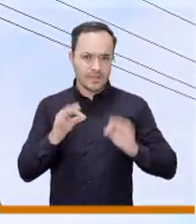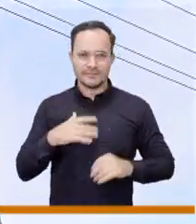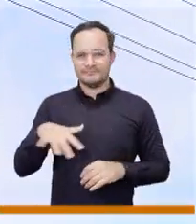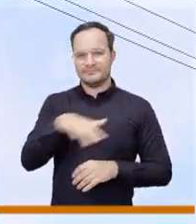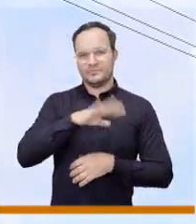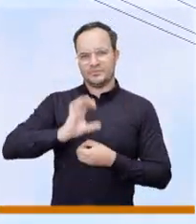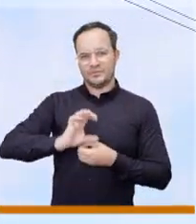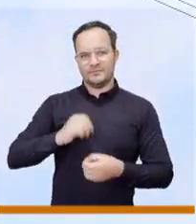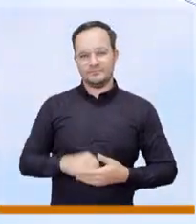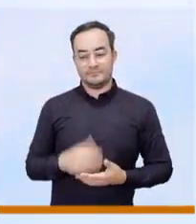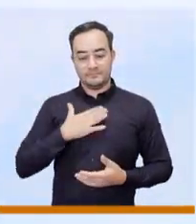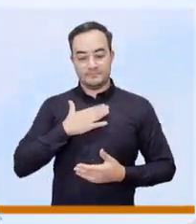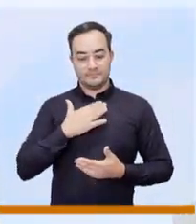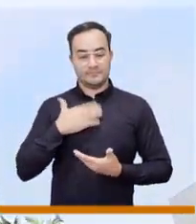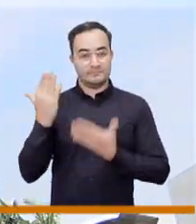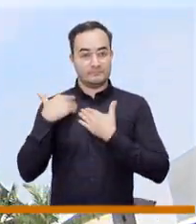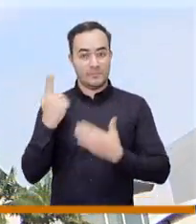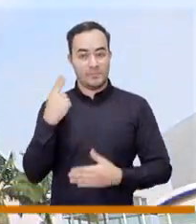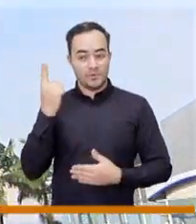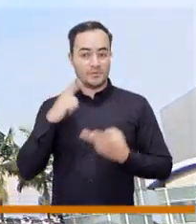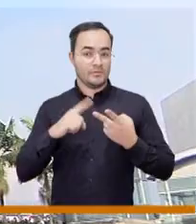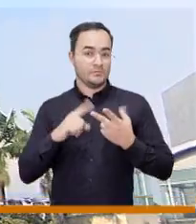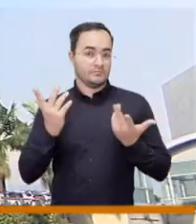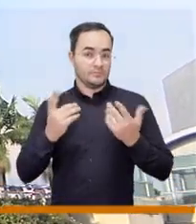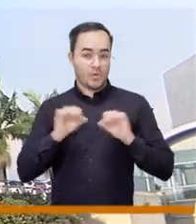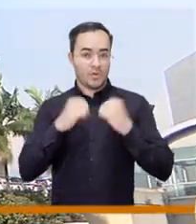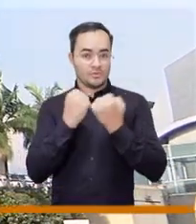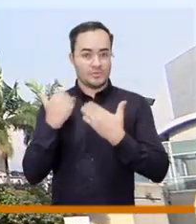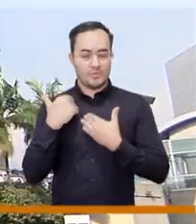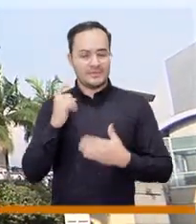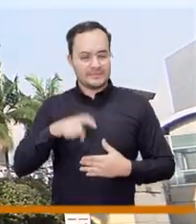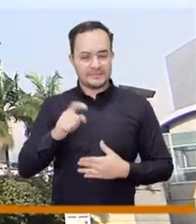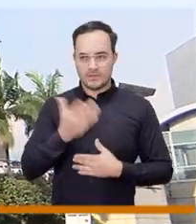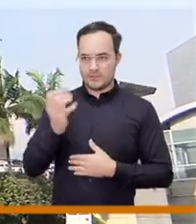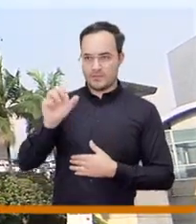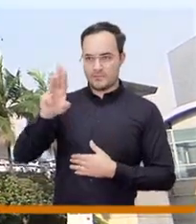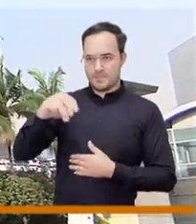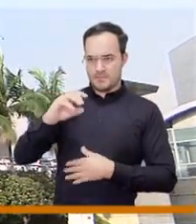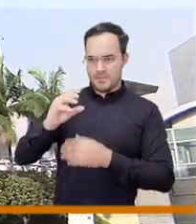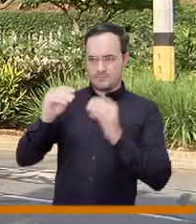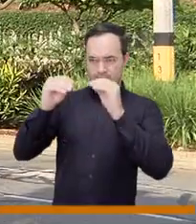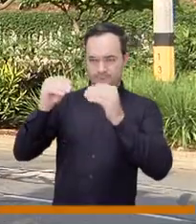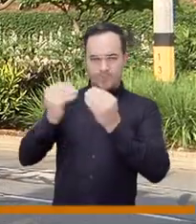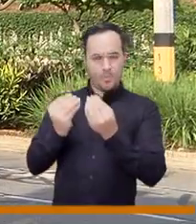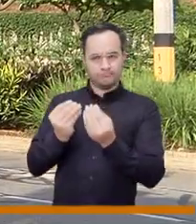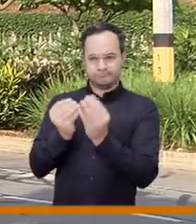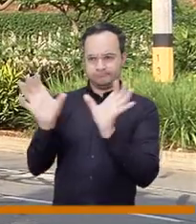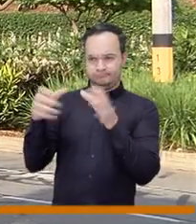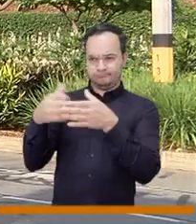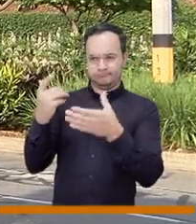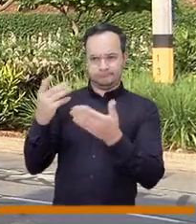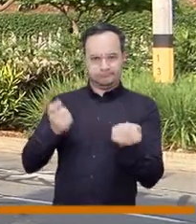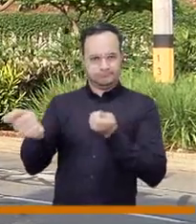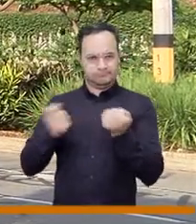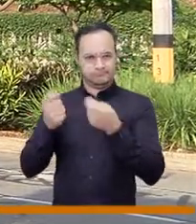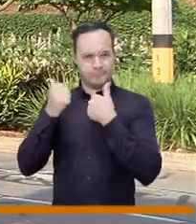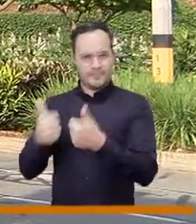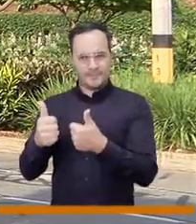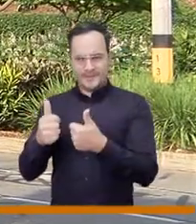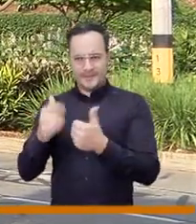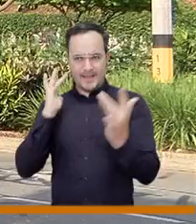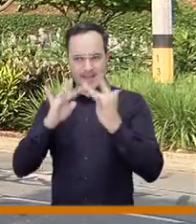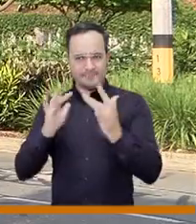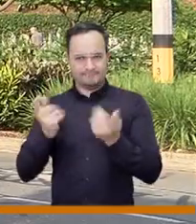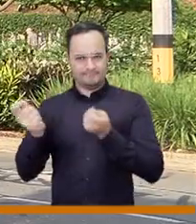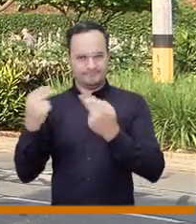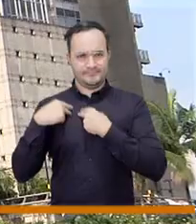nosotros como ciudadanos y como políticos debemos garantizar que el pm tenga un gobierno corporativo y que cada vez tenga menos poder